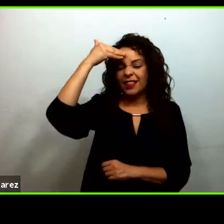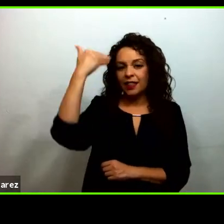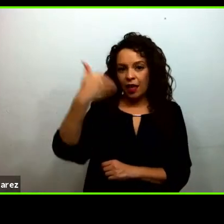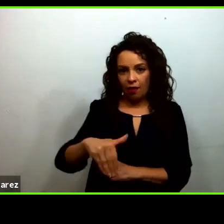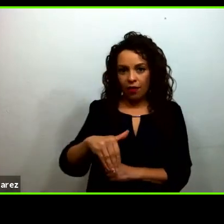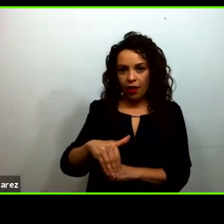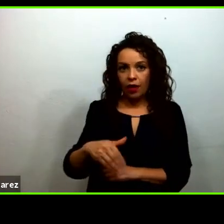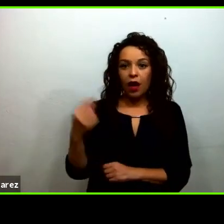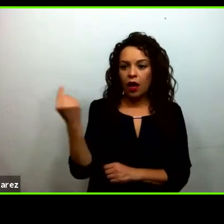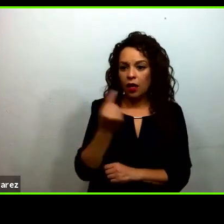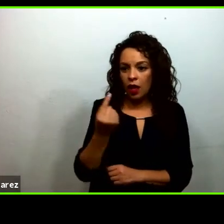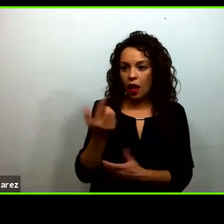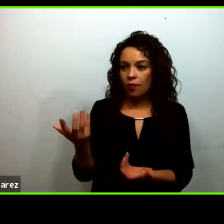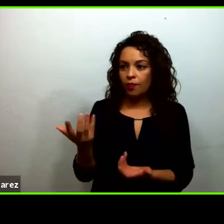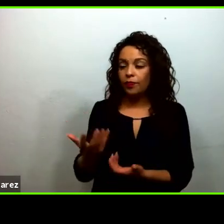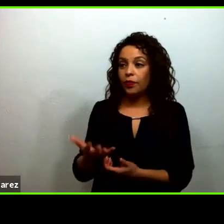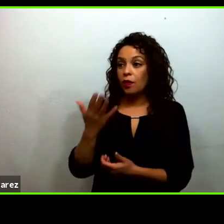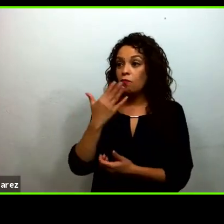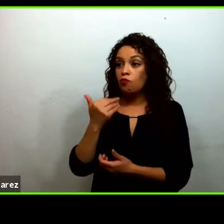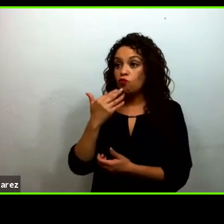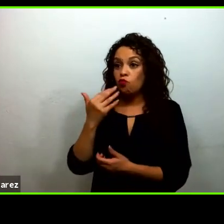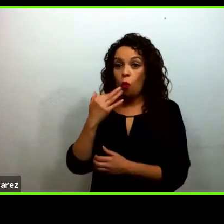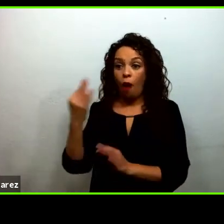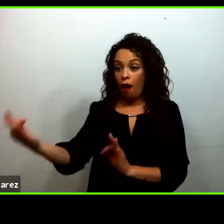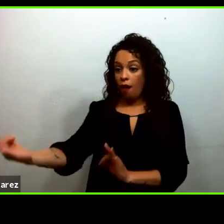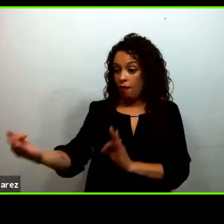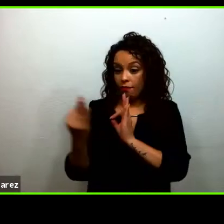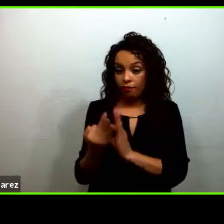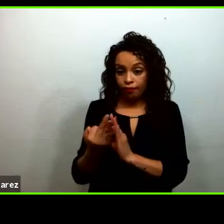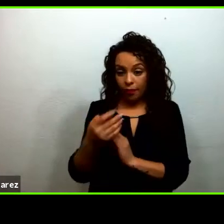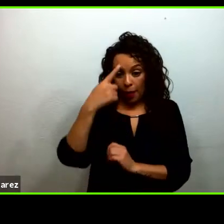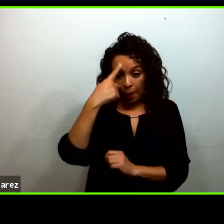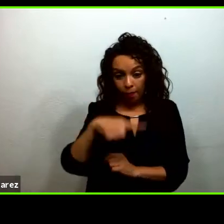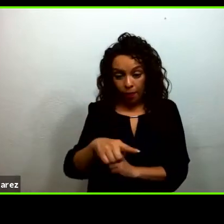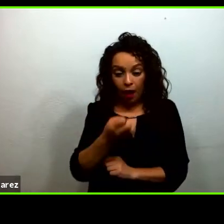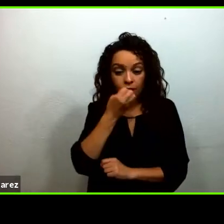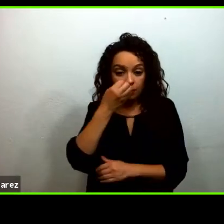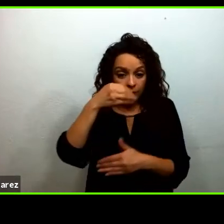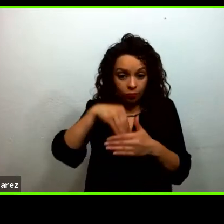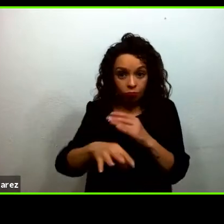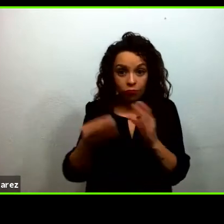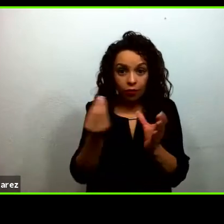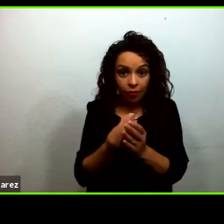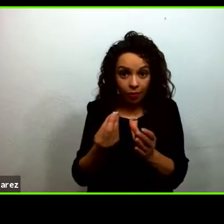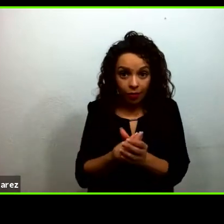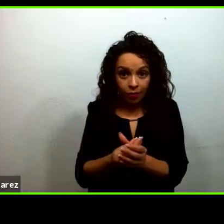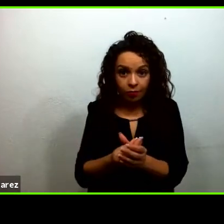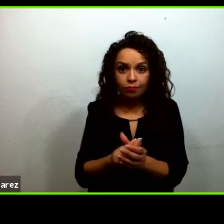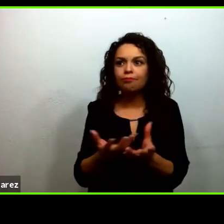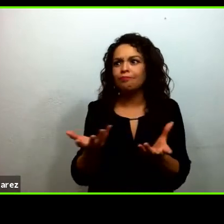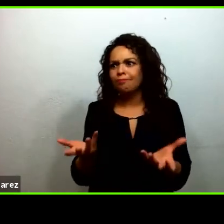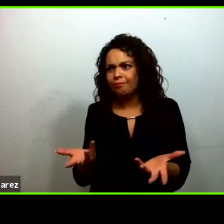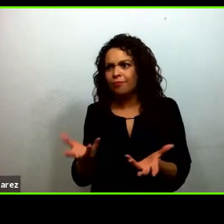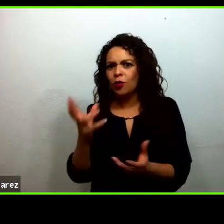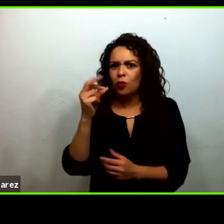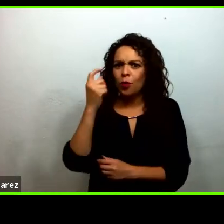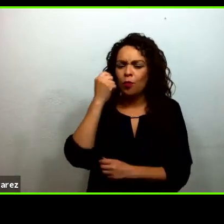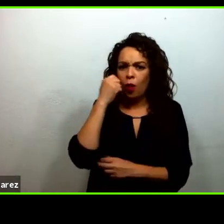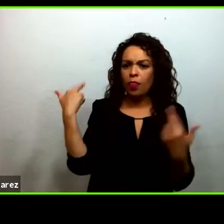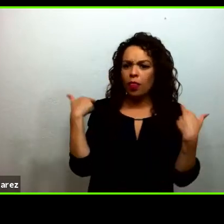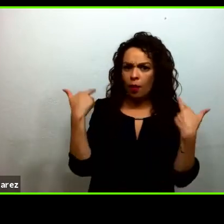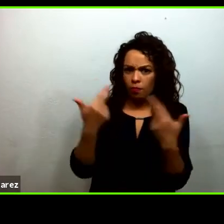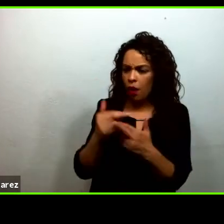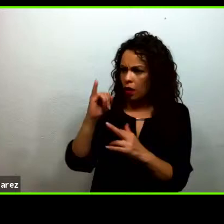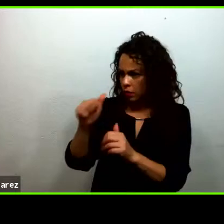los maestros estaban atentos a lo que ellos estuvieran haciendo y decíamos que con que se